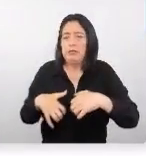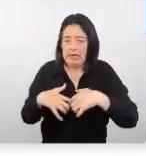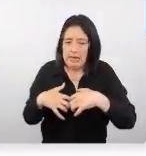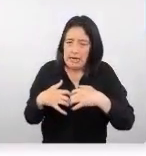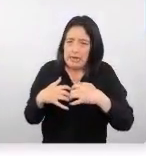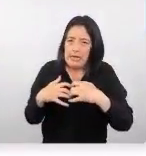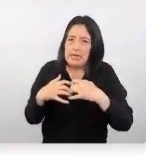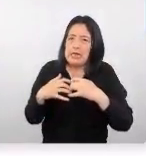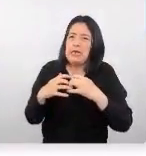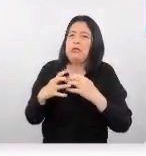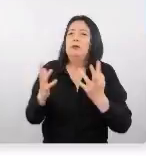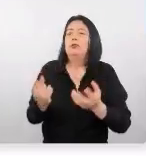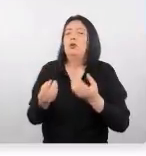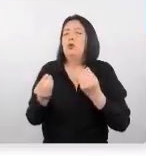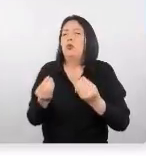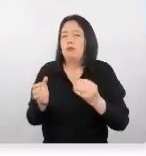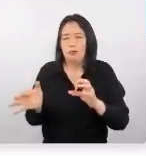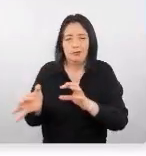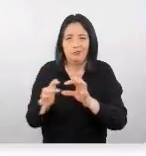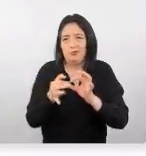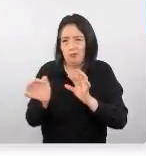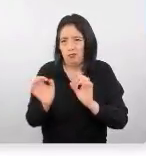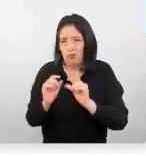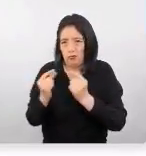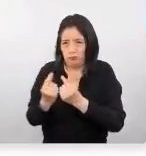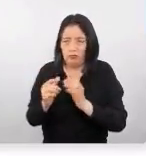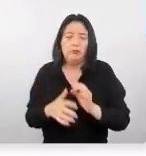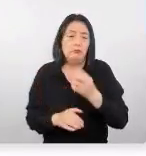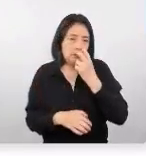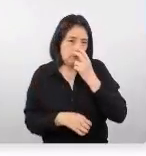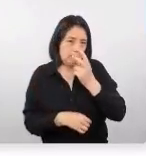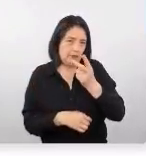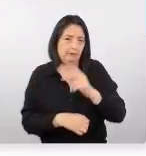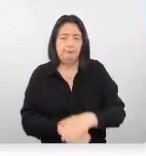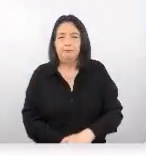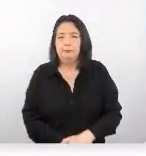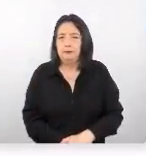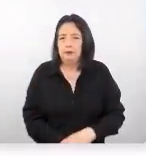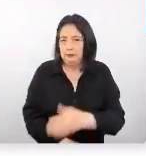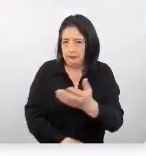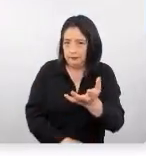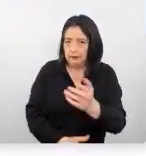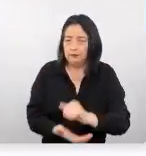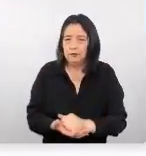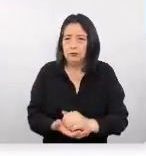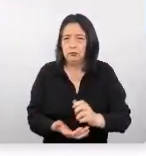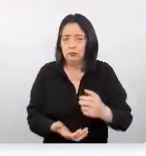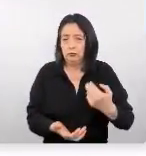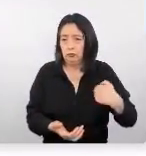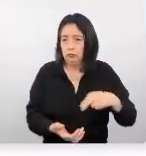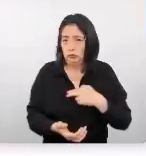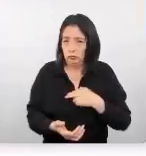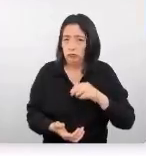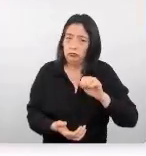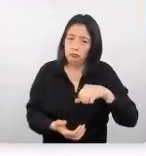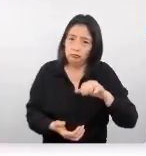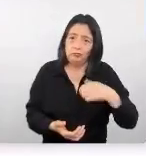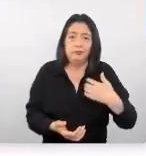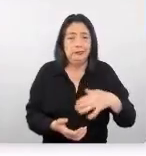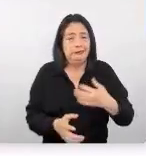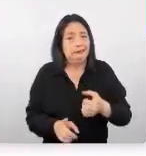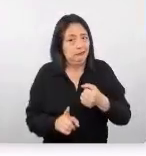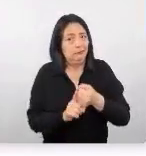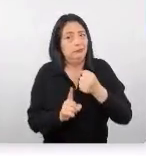recuperación crece de forma conjunta. Vamos a ver que efectivamente nosotros nos hemos visto un poco impactados,